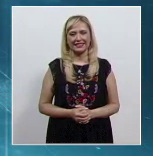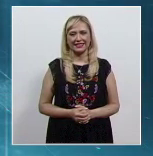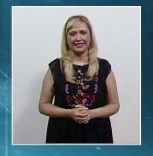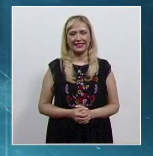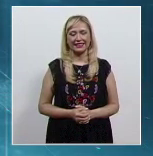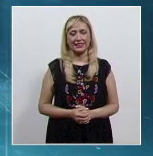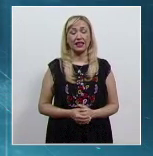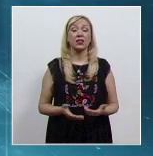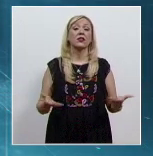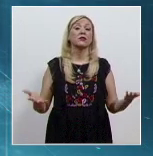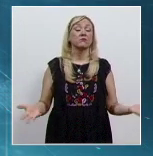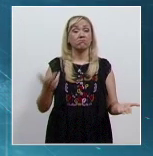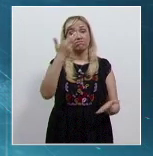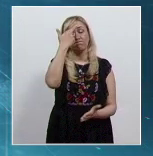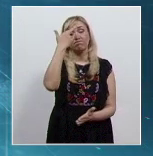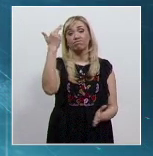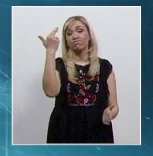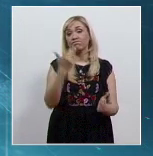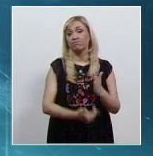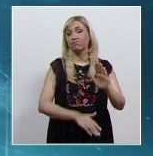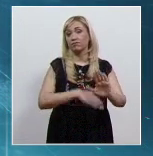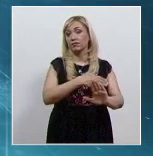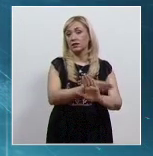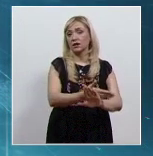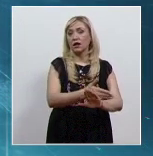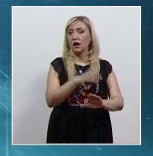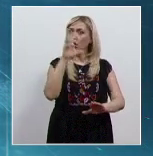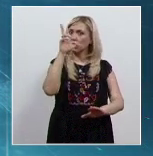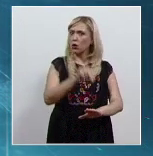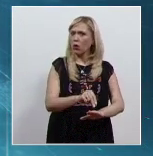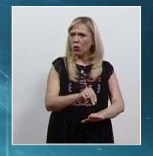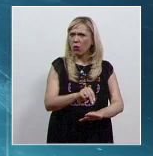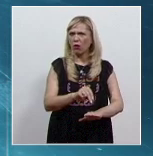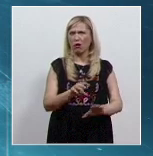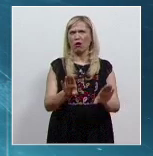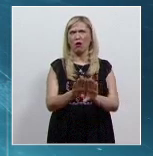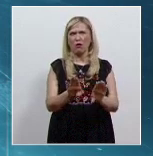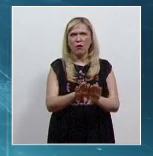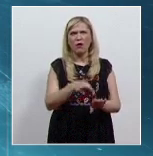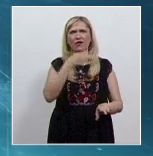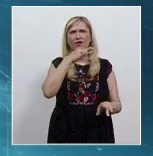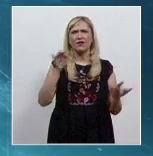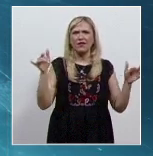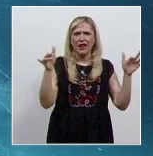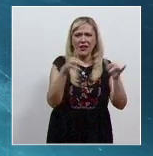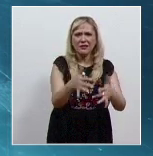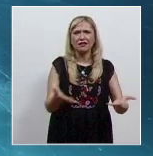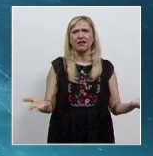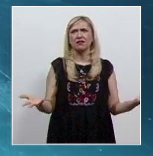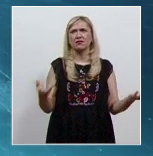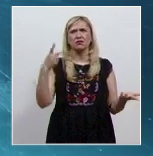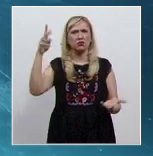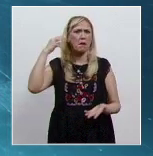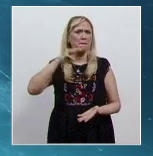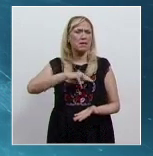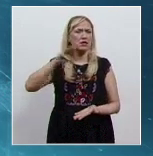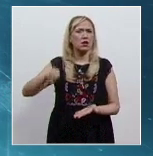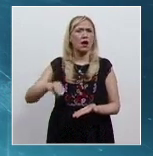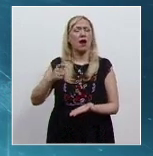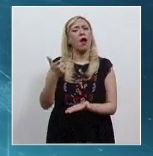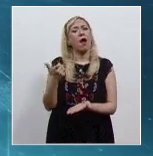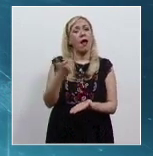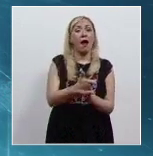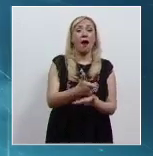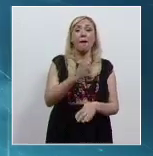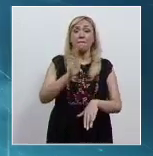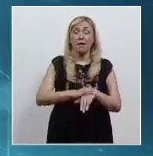Por vulnerar la libertad de reunión, la Corte invalidó disposiciones de leyes de ingresos de municipios de Michoacán que cobraban la